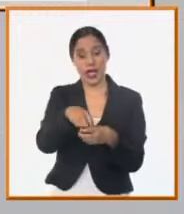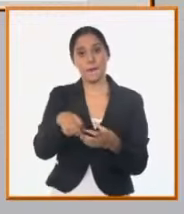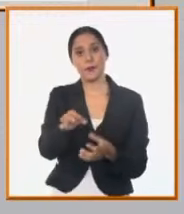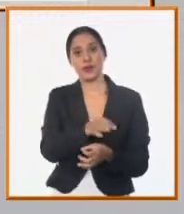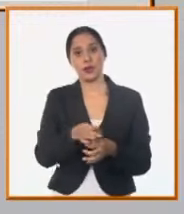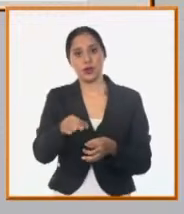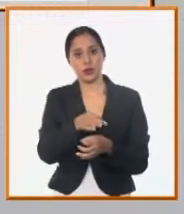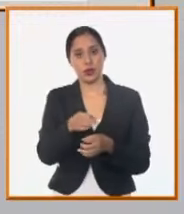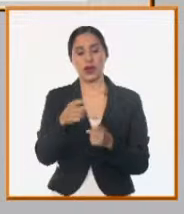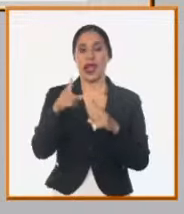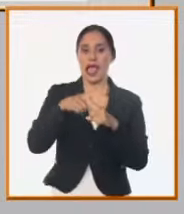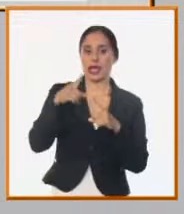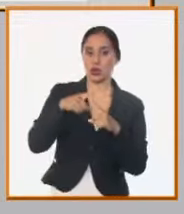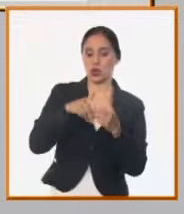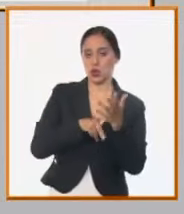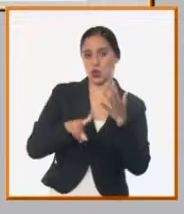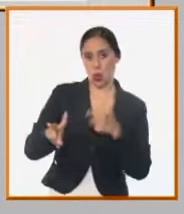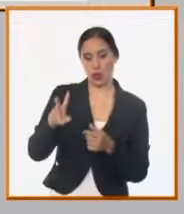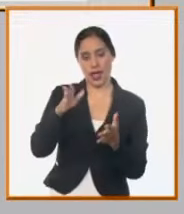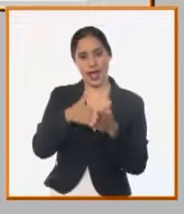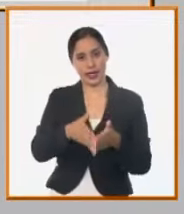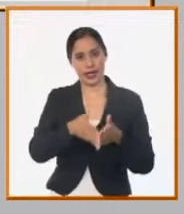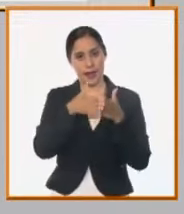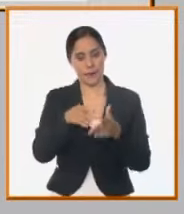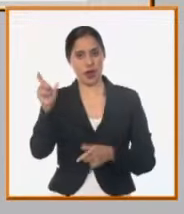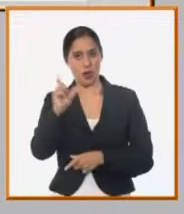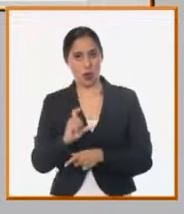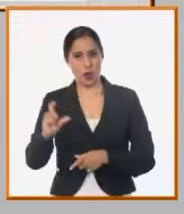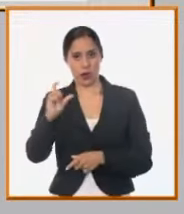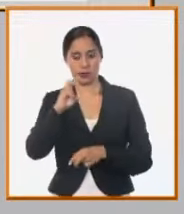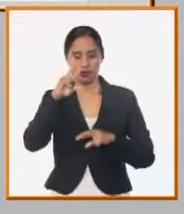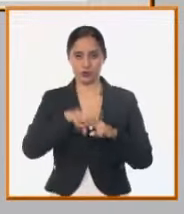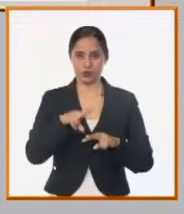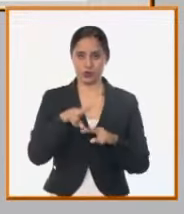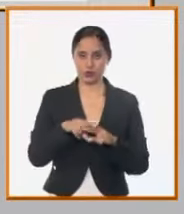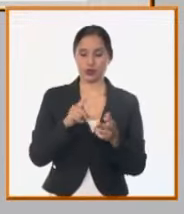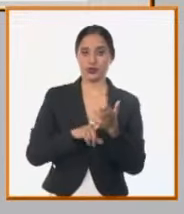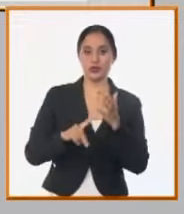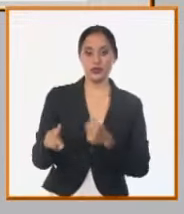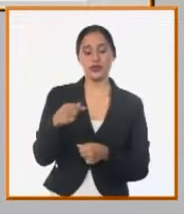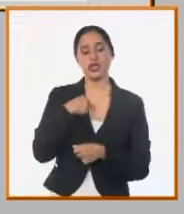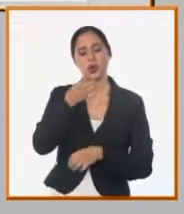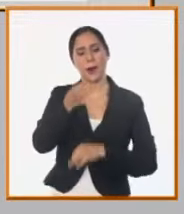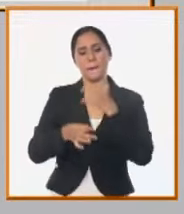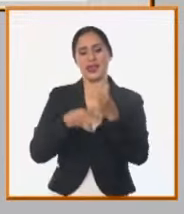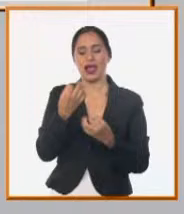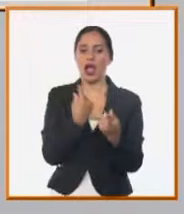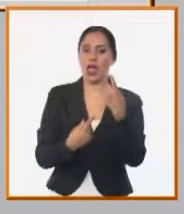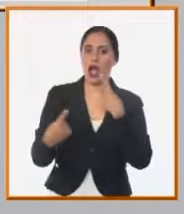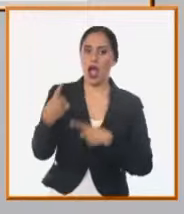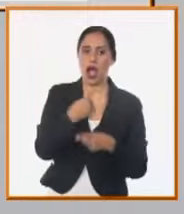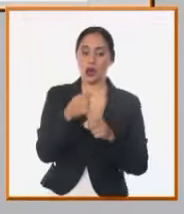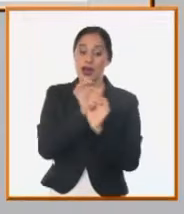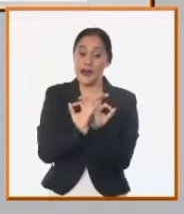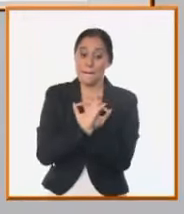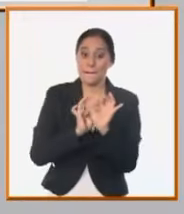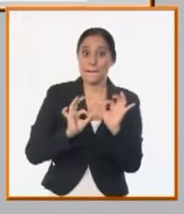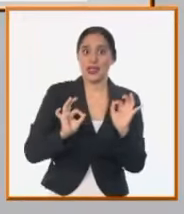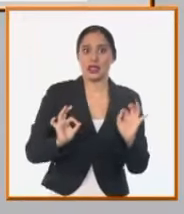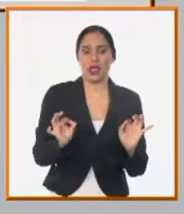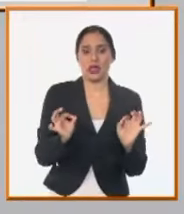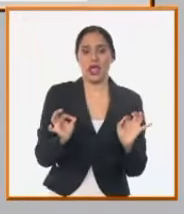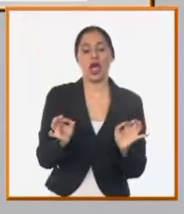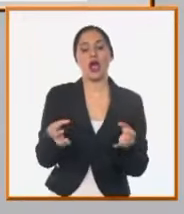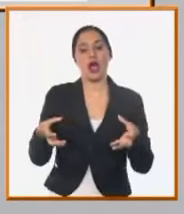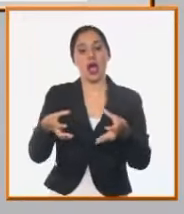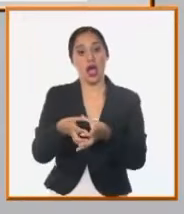Camagüey, La Tuna y Granma. Y hay un aspecto que quisiera mencionar del tema de la limpieza de fosas es